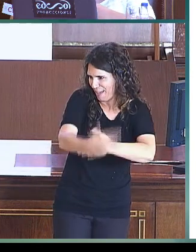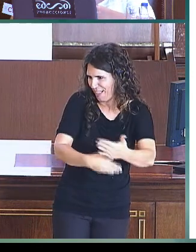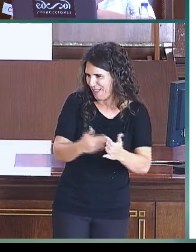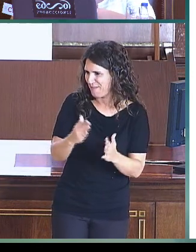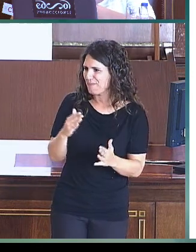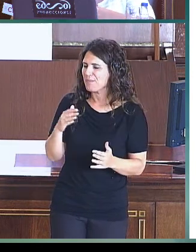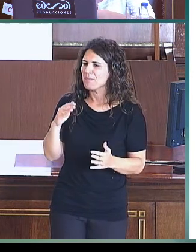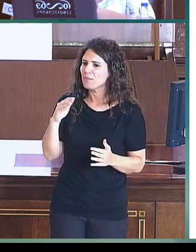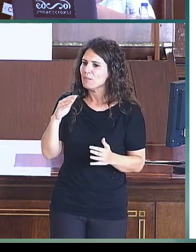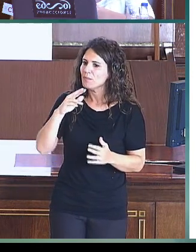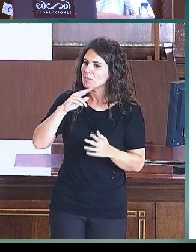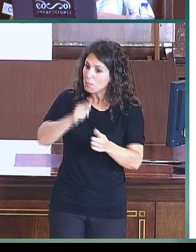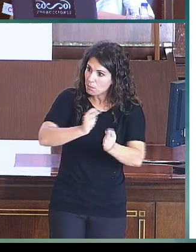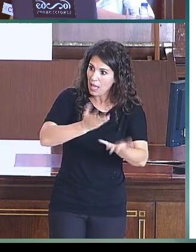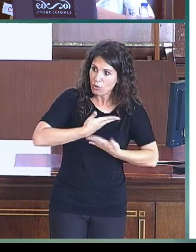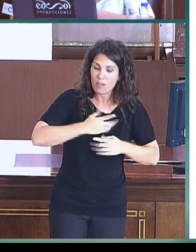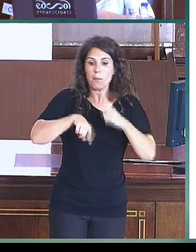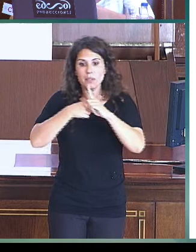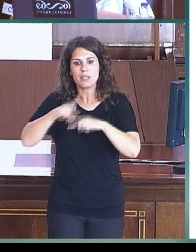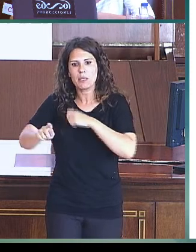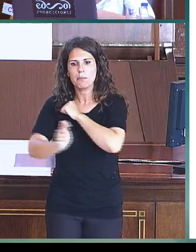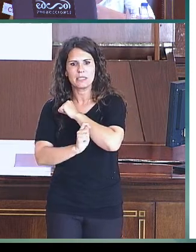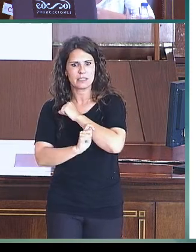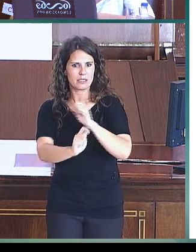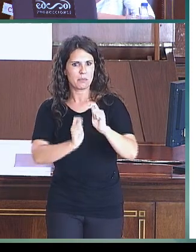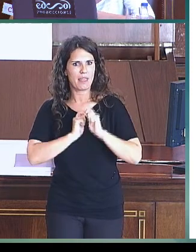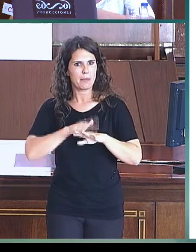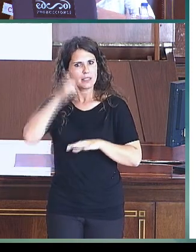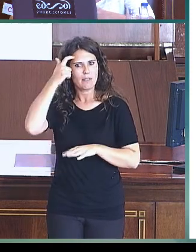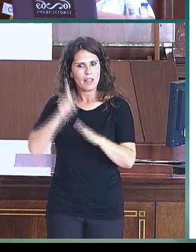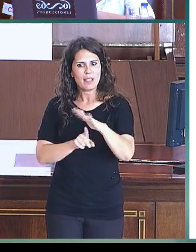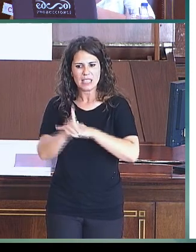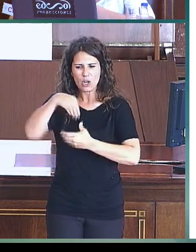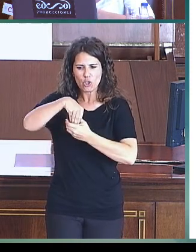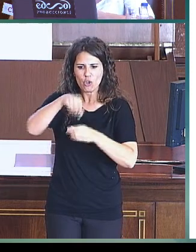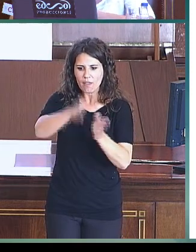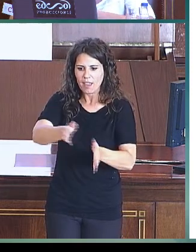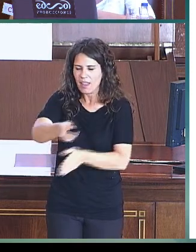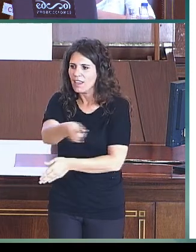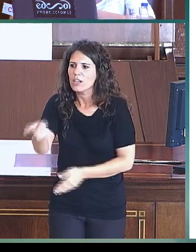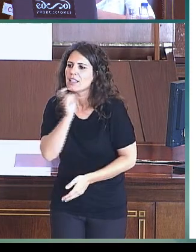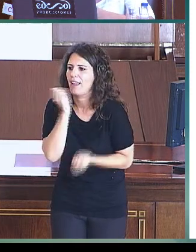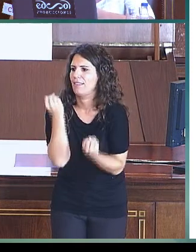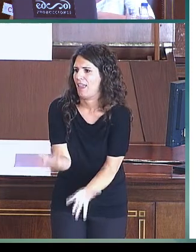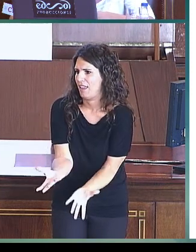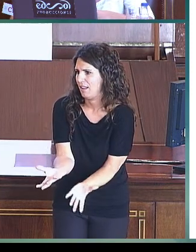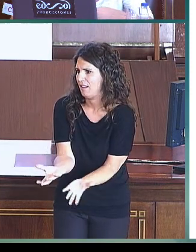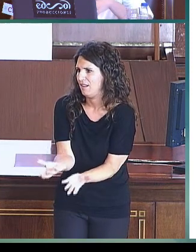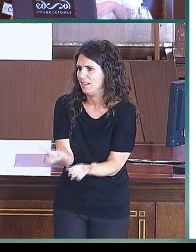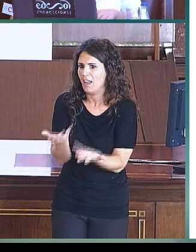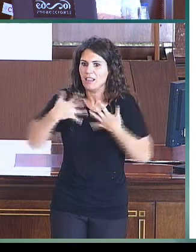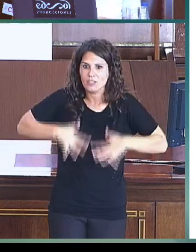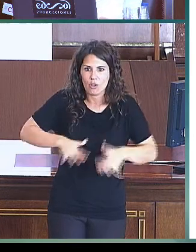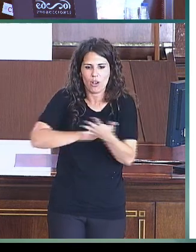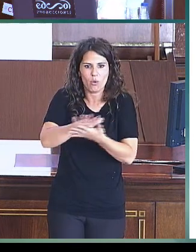pistas y claves acerca de cómo puede estar siendo ese desarrollo y adquisición de la lengua de signos